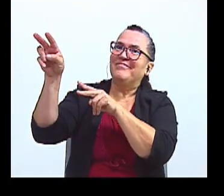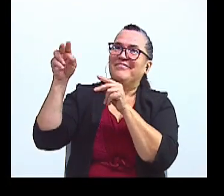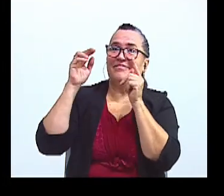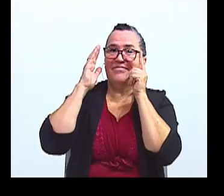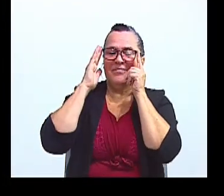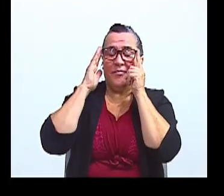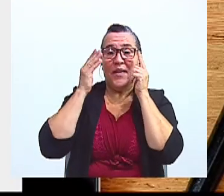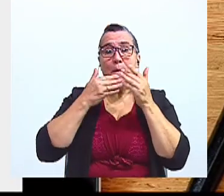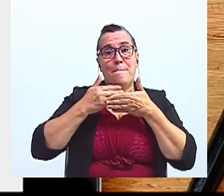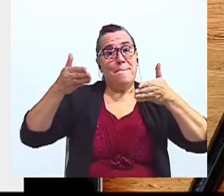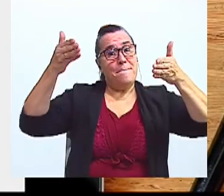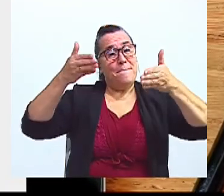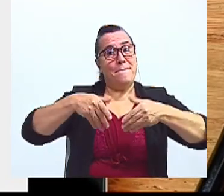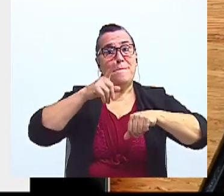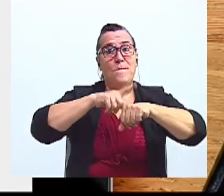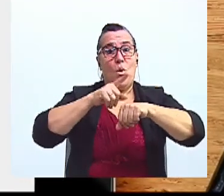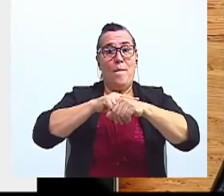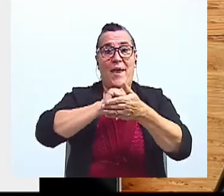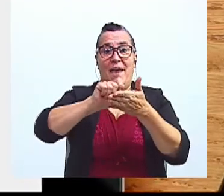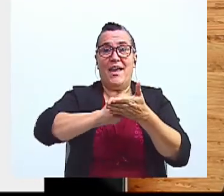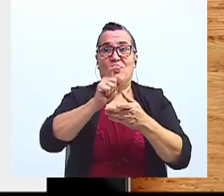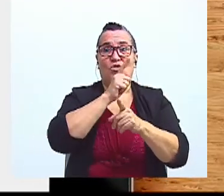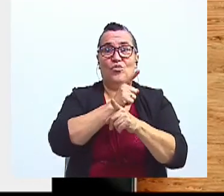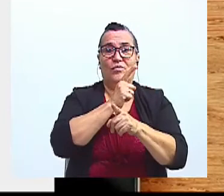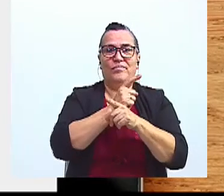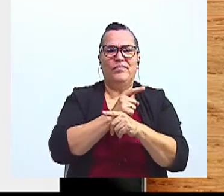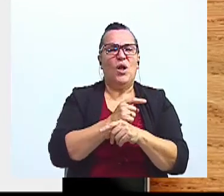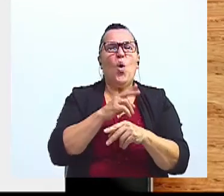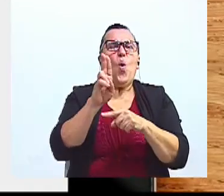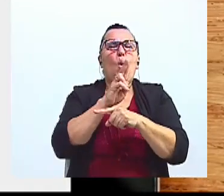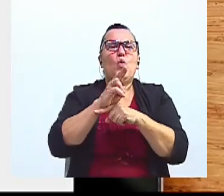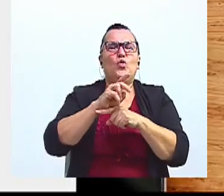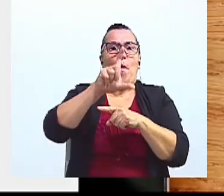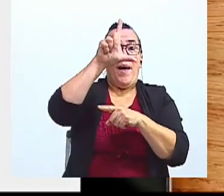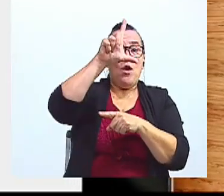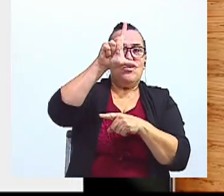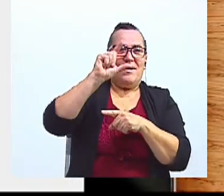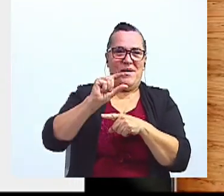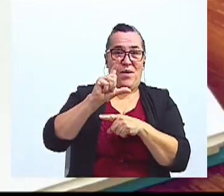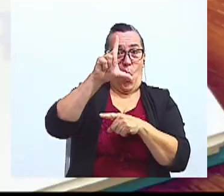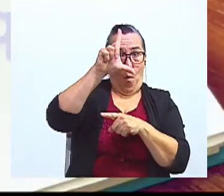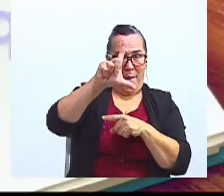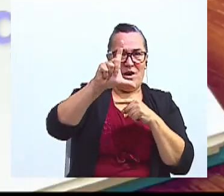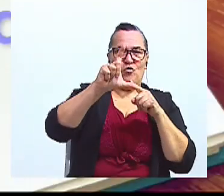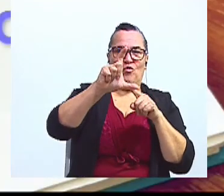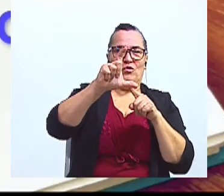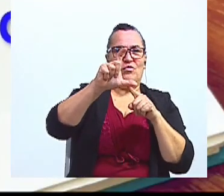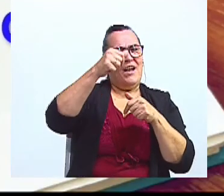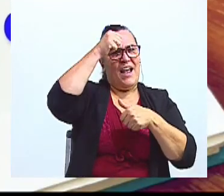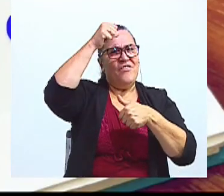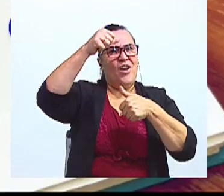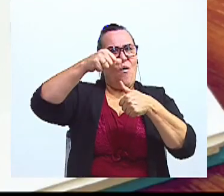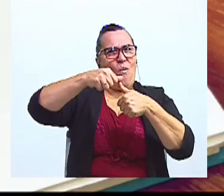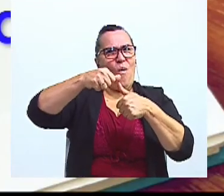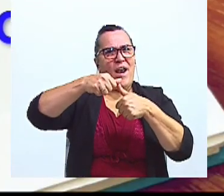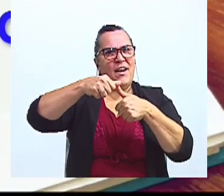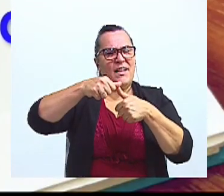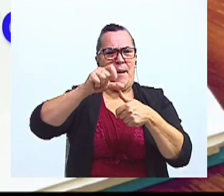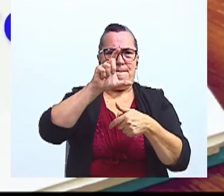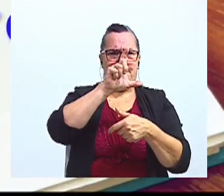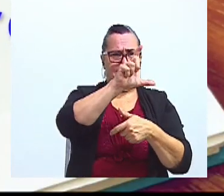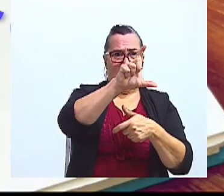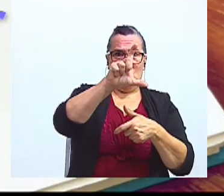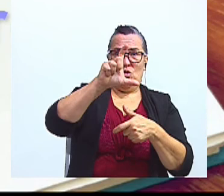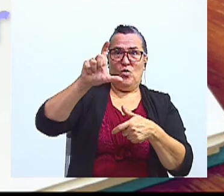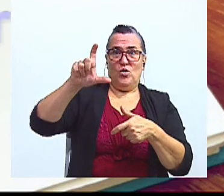Bienvenidos al momento ortográfico. Trabajaremos el uso de la mayúscula. Recuerden, se escriben con